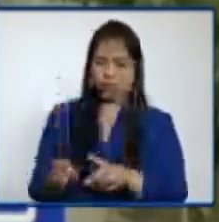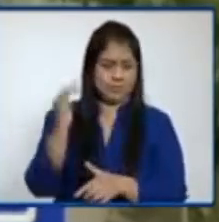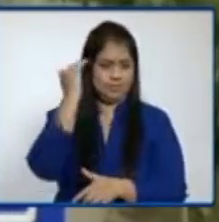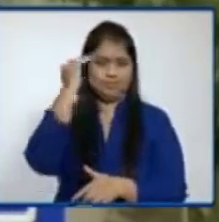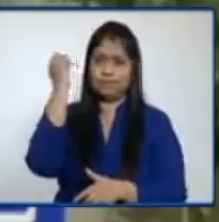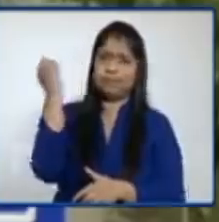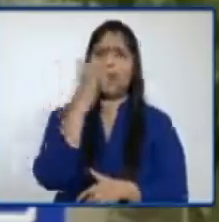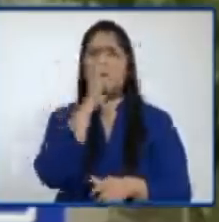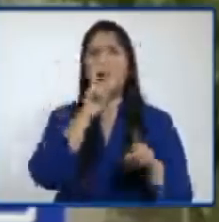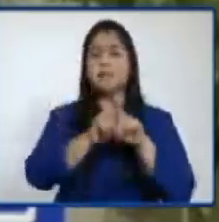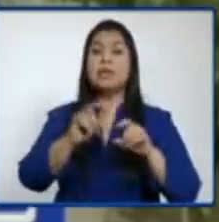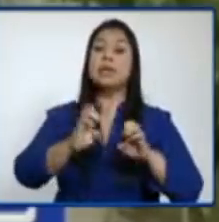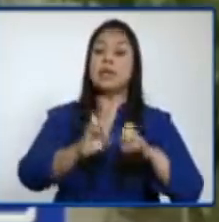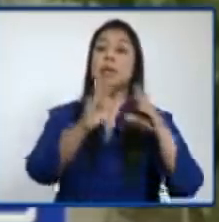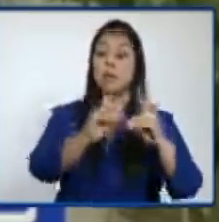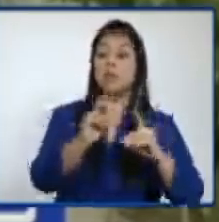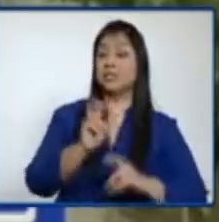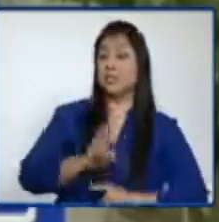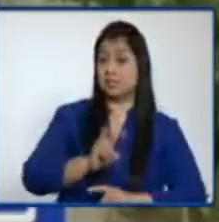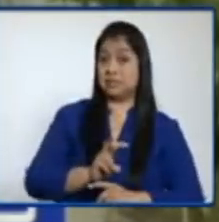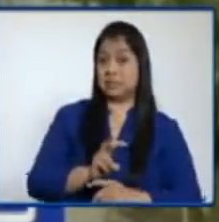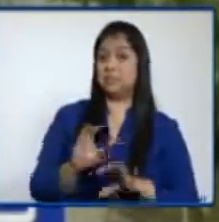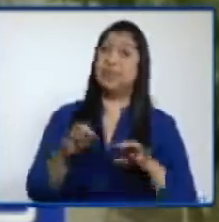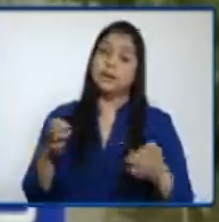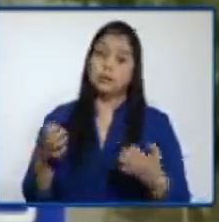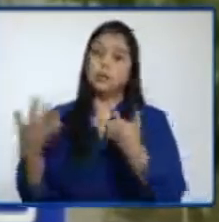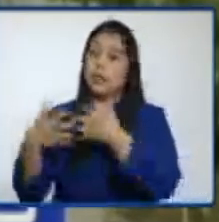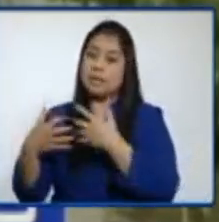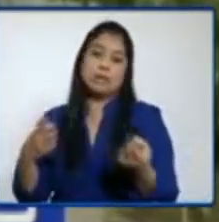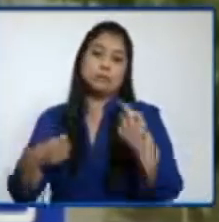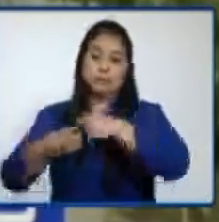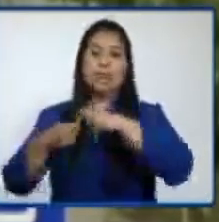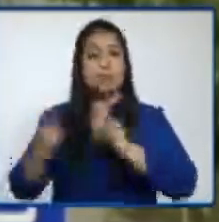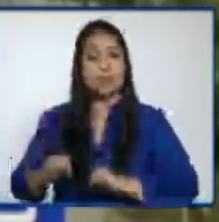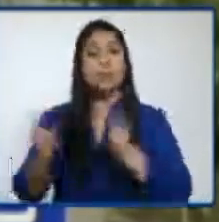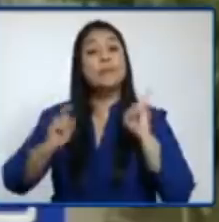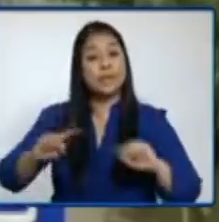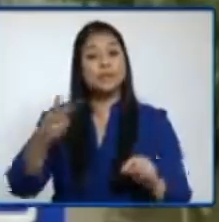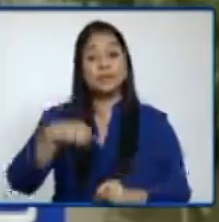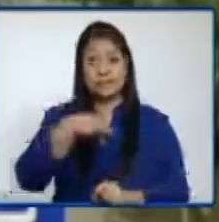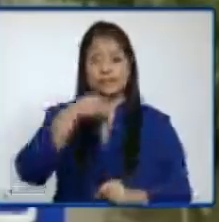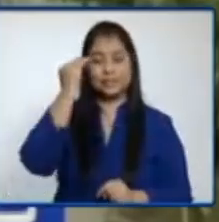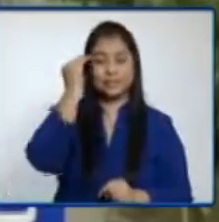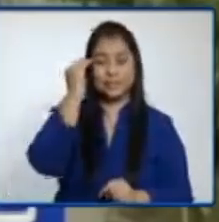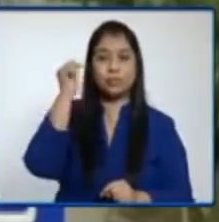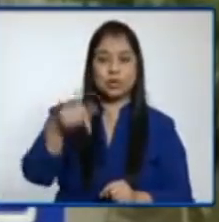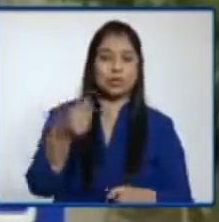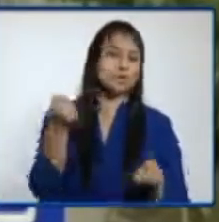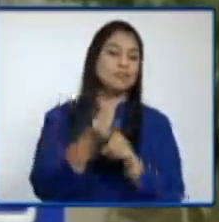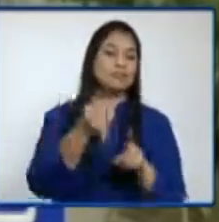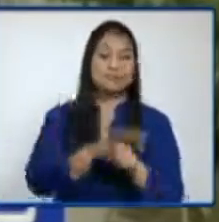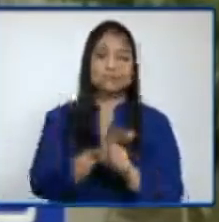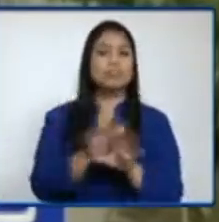esa educación que tanto anhelamos nosotros. Pero a la misma vez nosotros estamos conscientes que con la pandemia